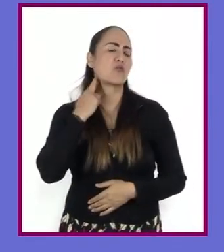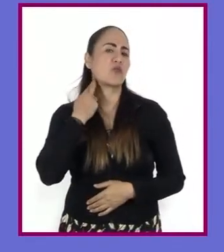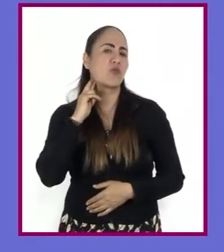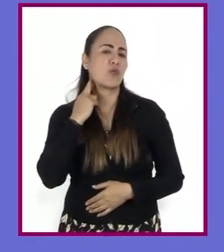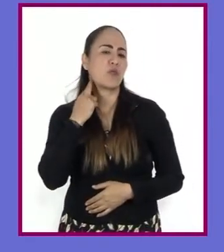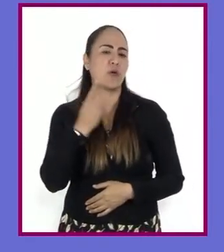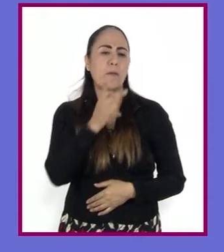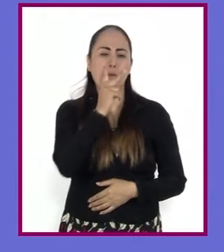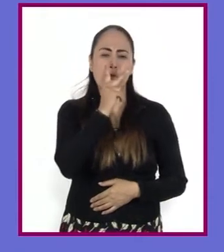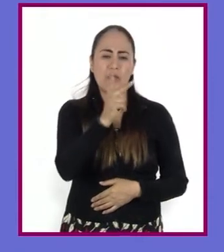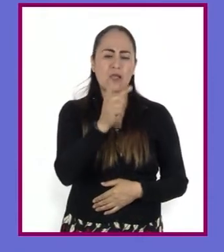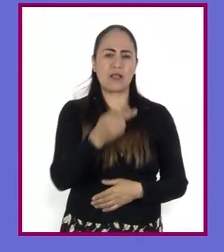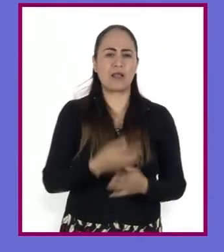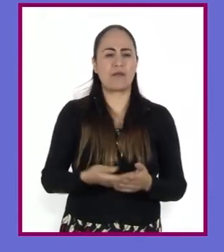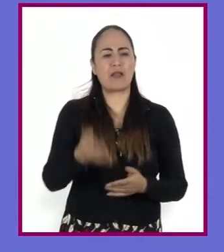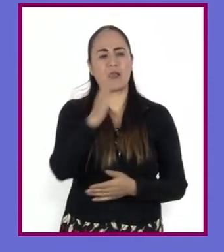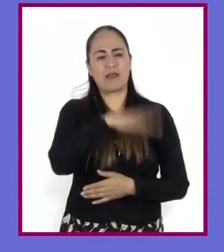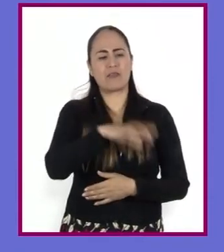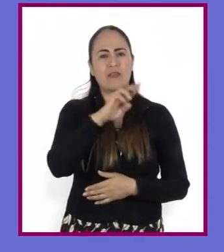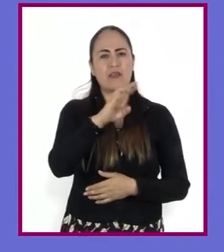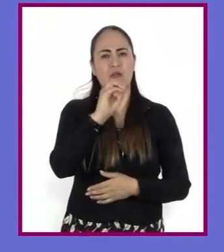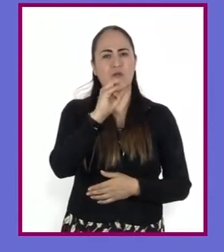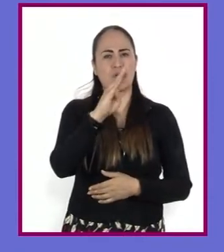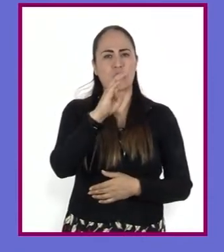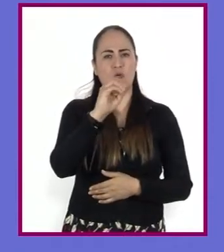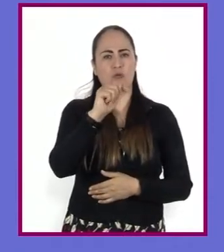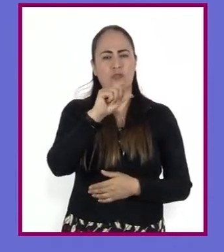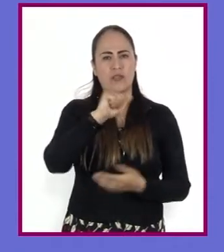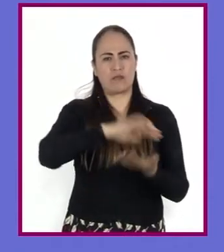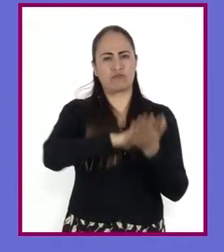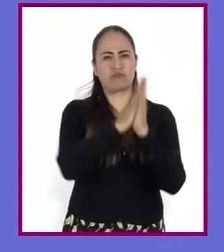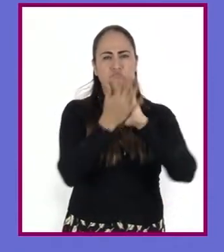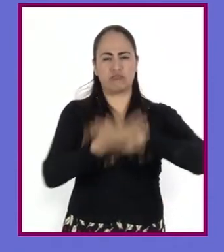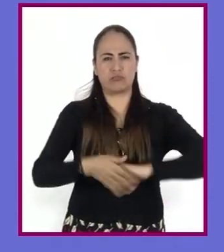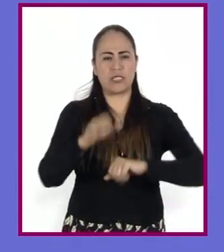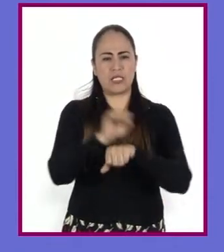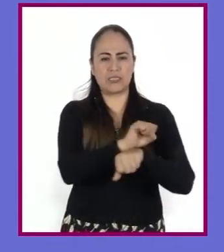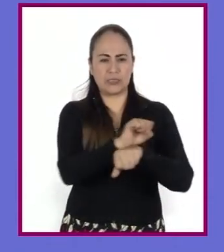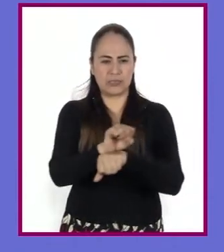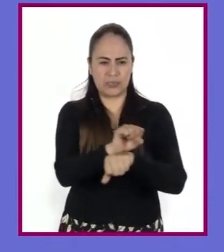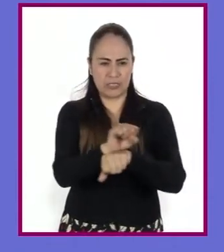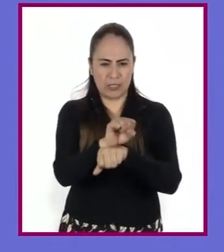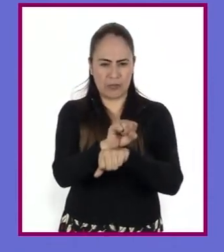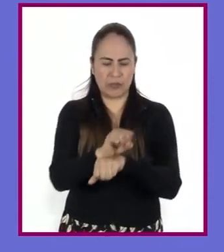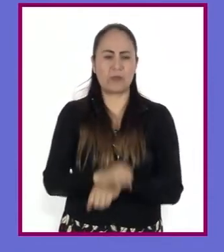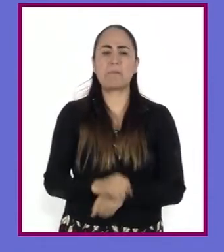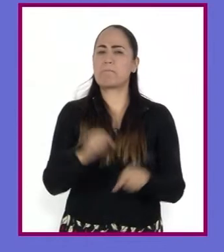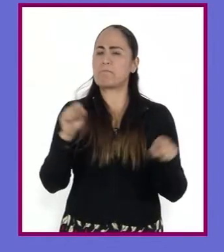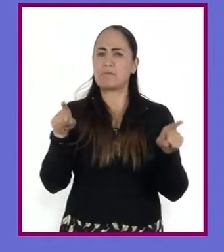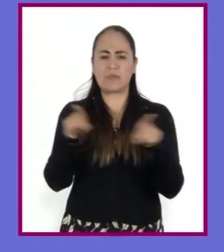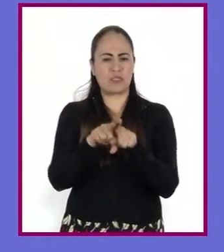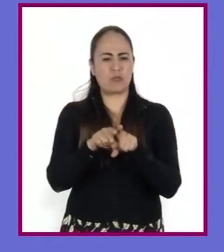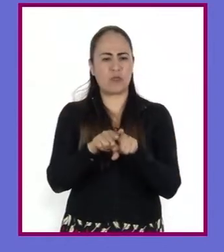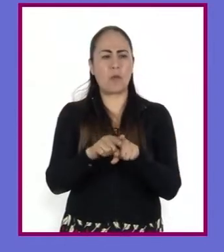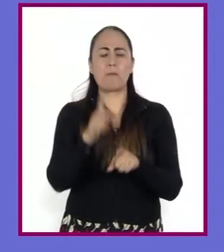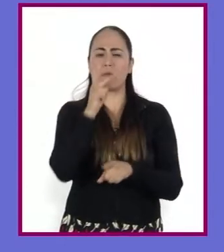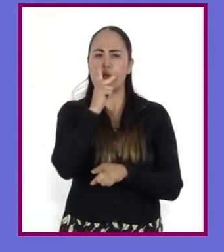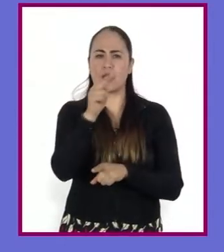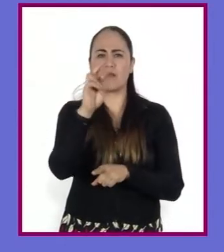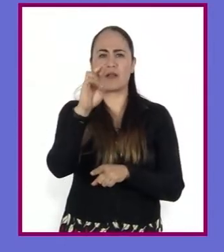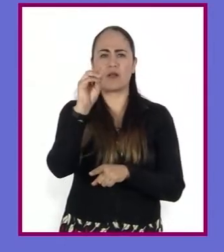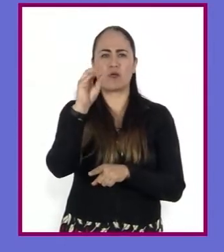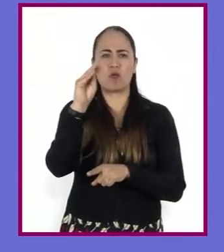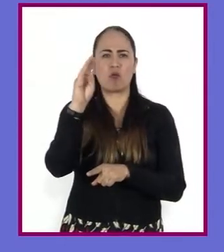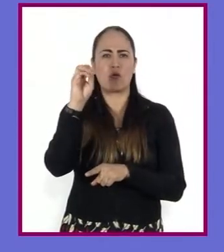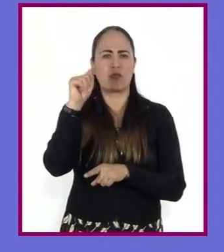de la antigua palabra eslava, robota, que significa esclavo, y al mismo tiempo de la palabra robota, que en checo